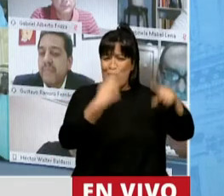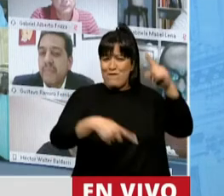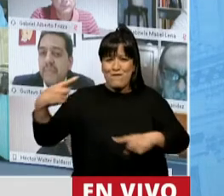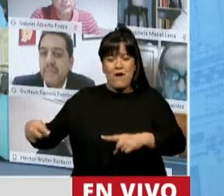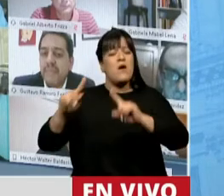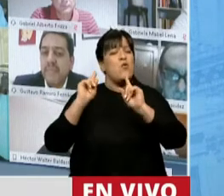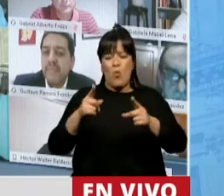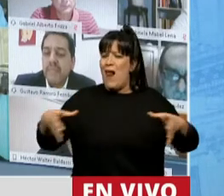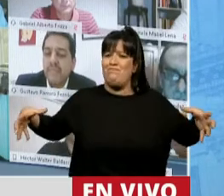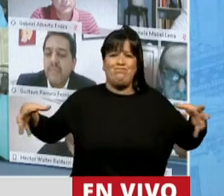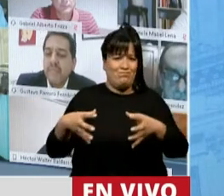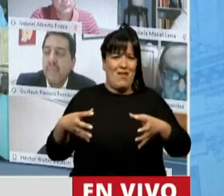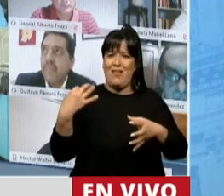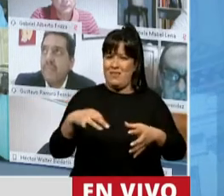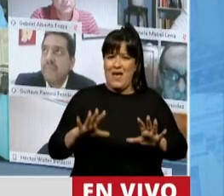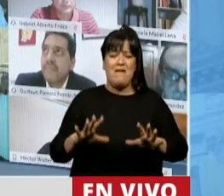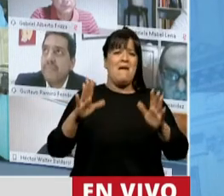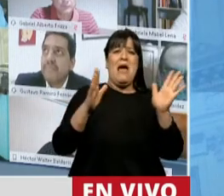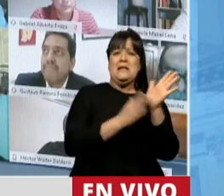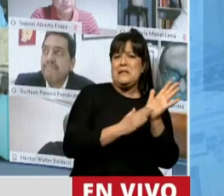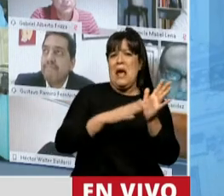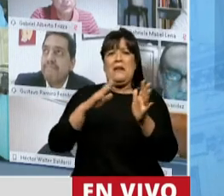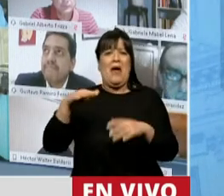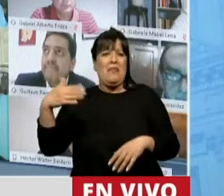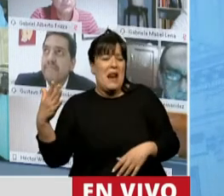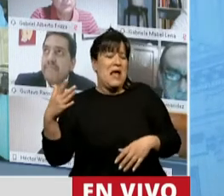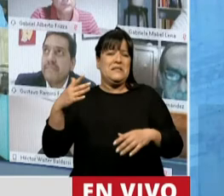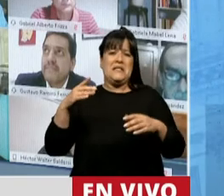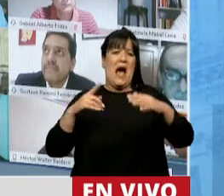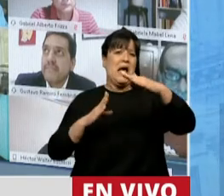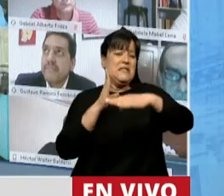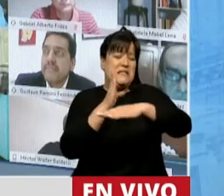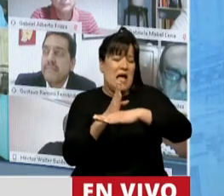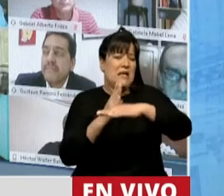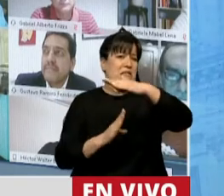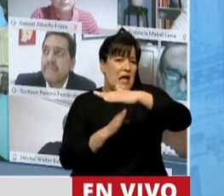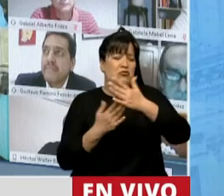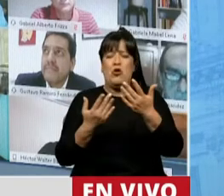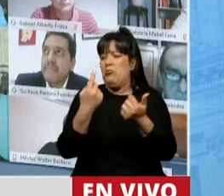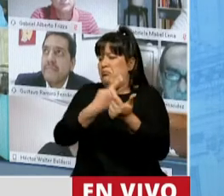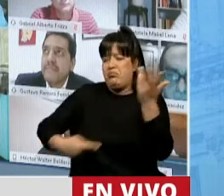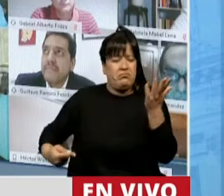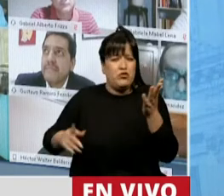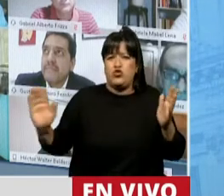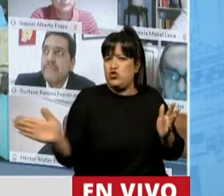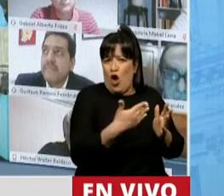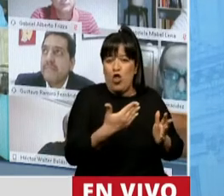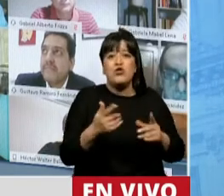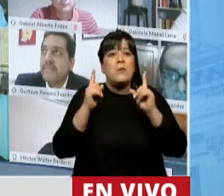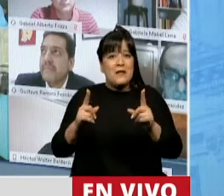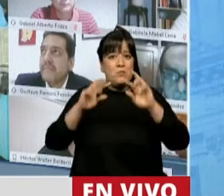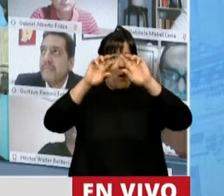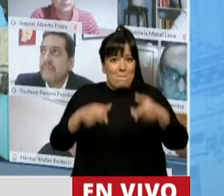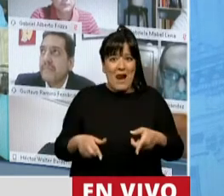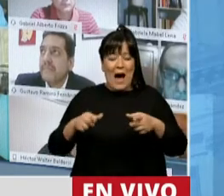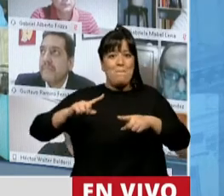posiciones e ideologías, de izquierda, de derecha o de centro. Y lo cierto es que así como logramos concertar esa política de Estado y